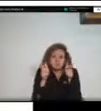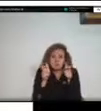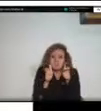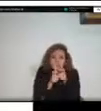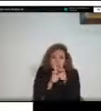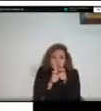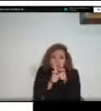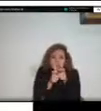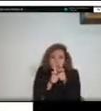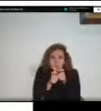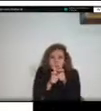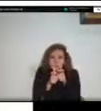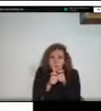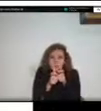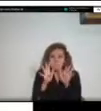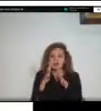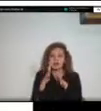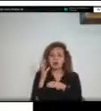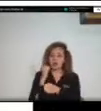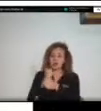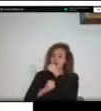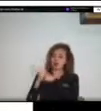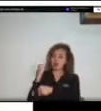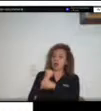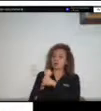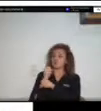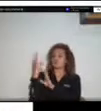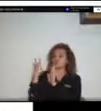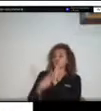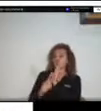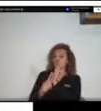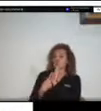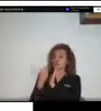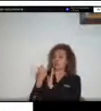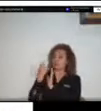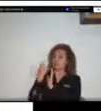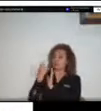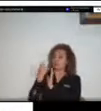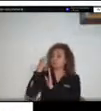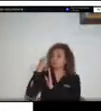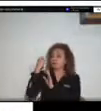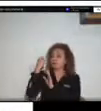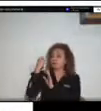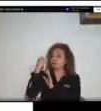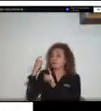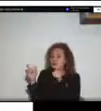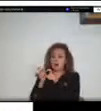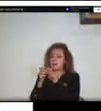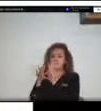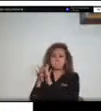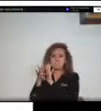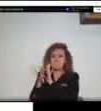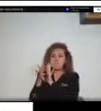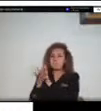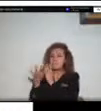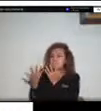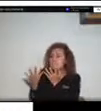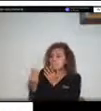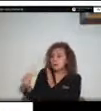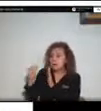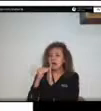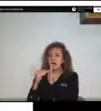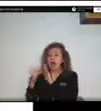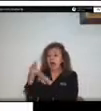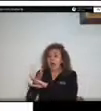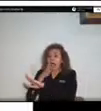hasta el año 2000 sumando entre todos o el porcentaje antes del año 2010